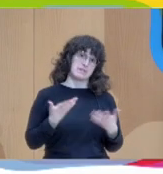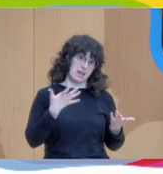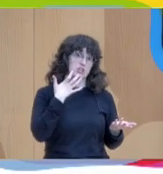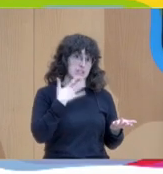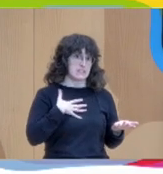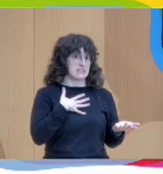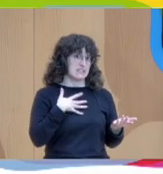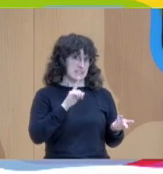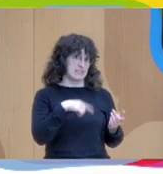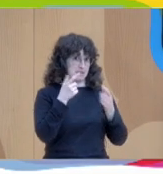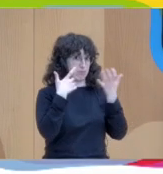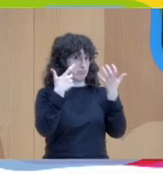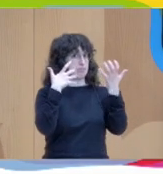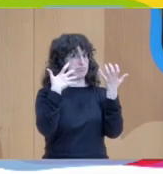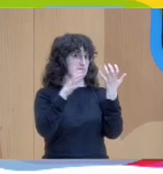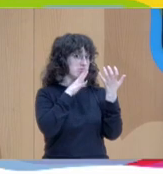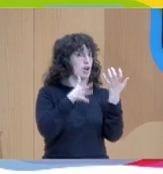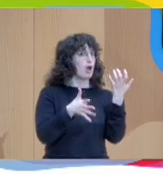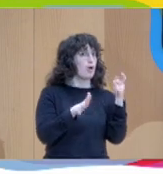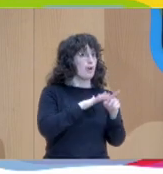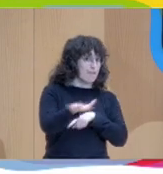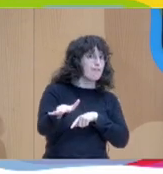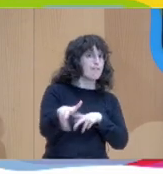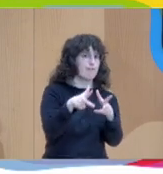notar porque eso redunda en la ciudadanía